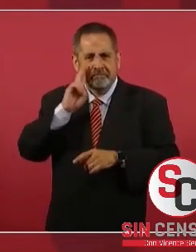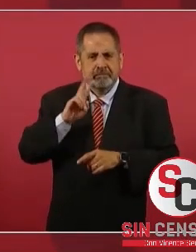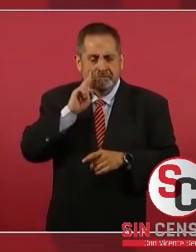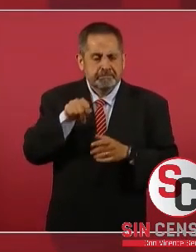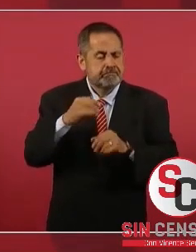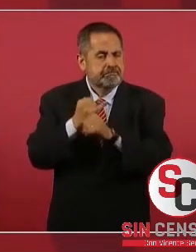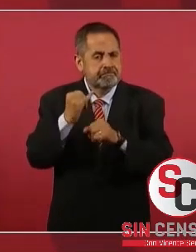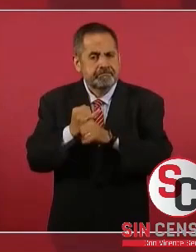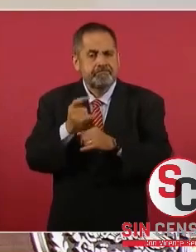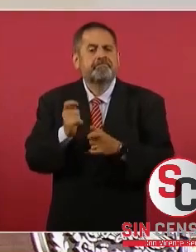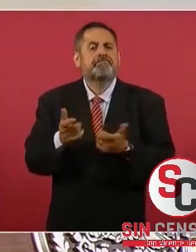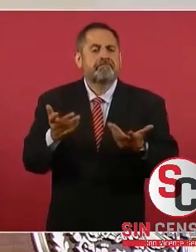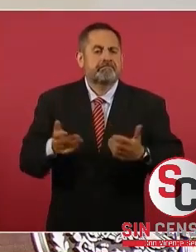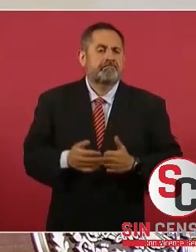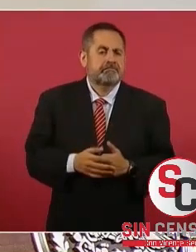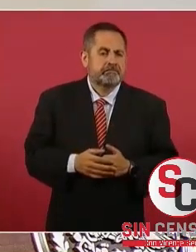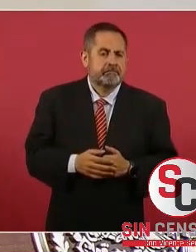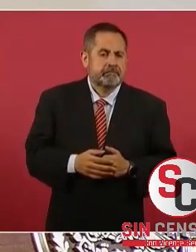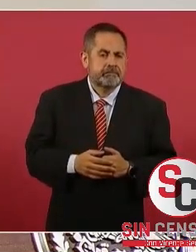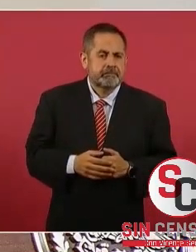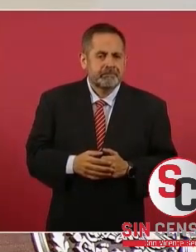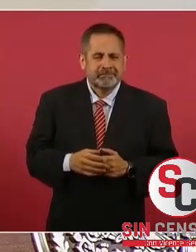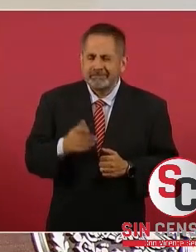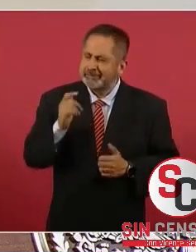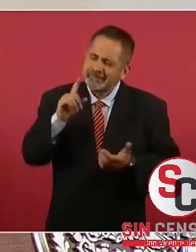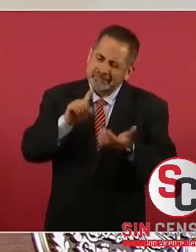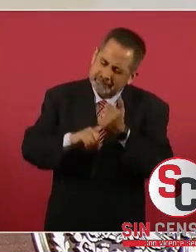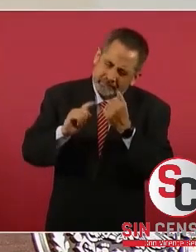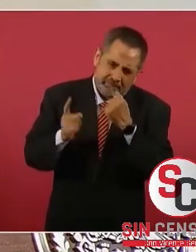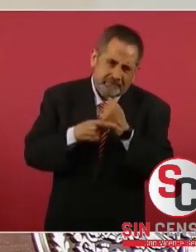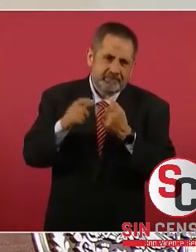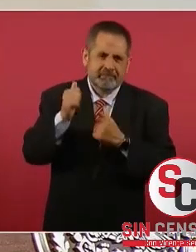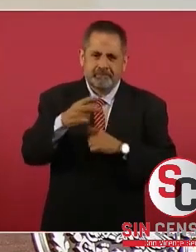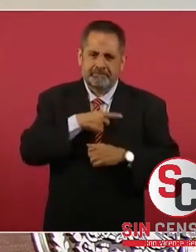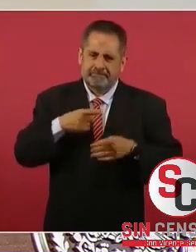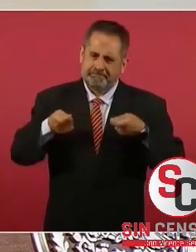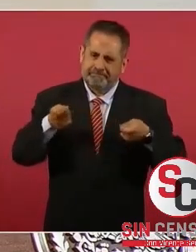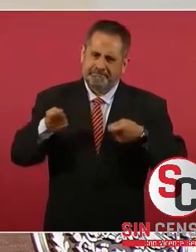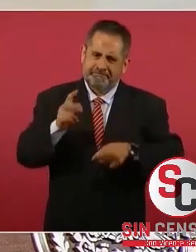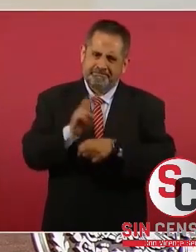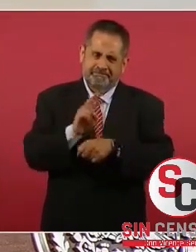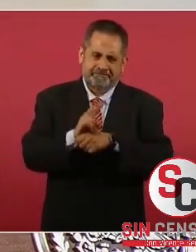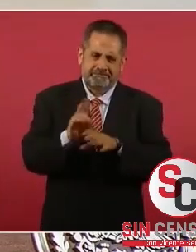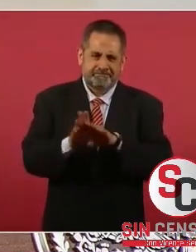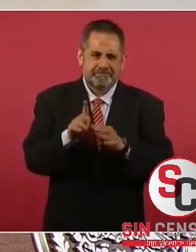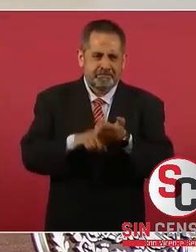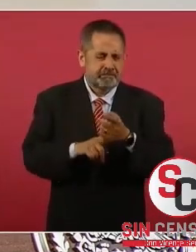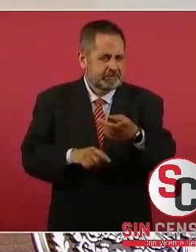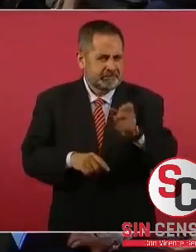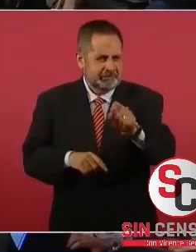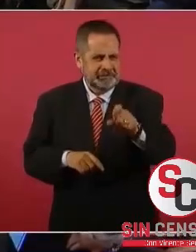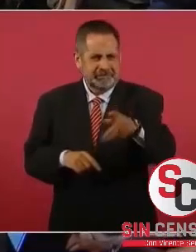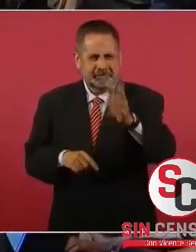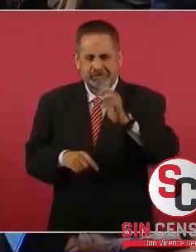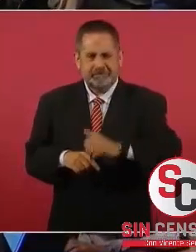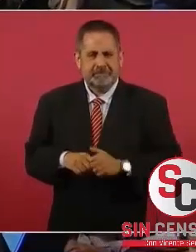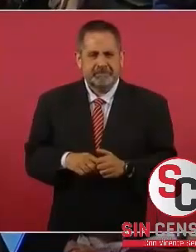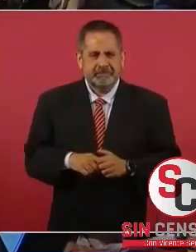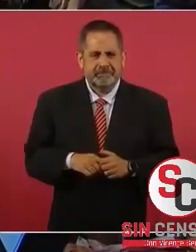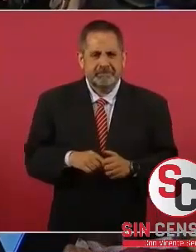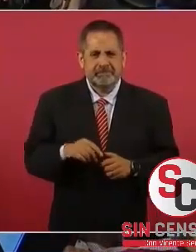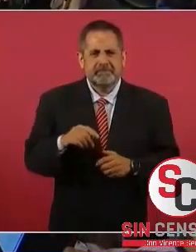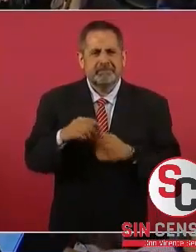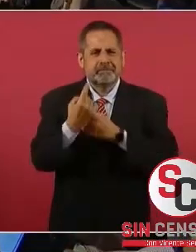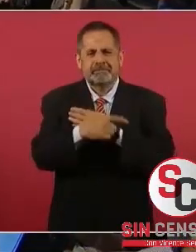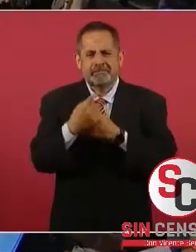internet, porque sí tiene que haber control. Es lo de los